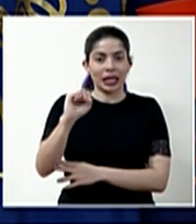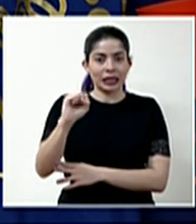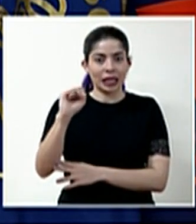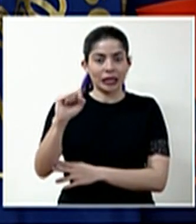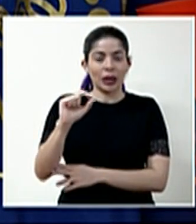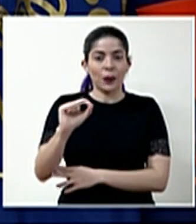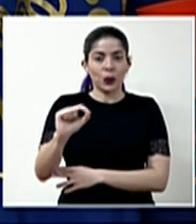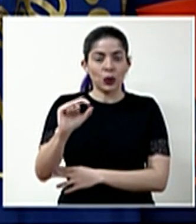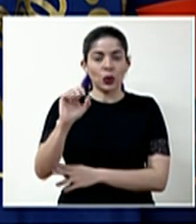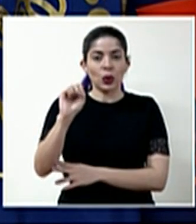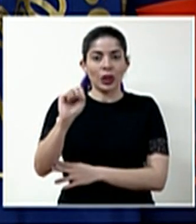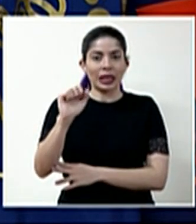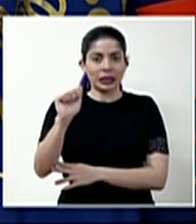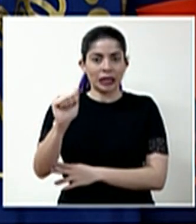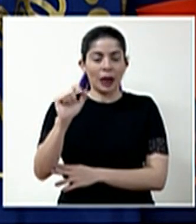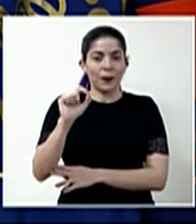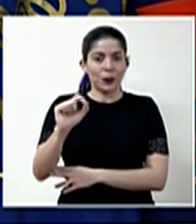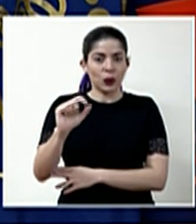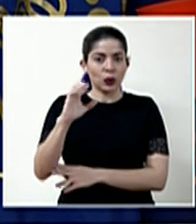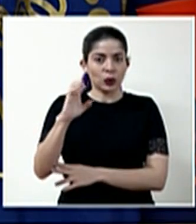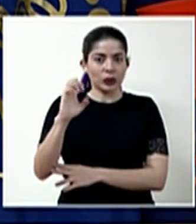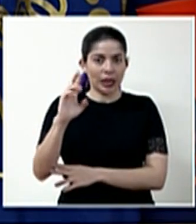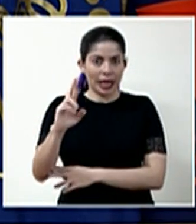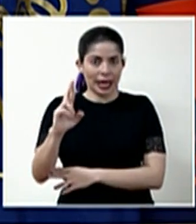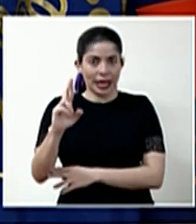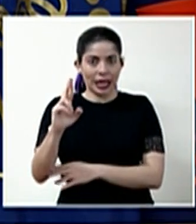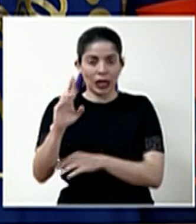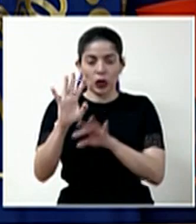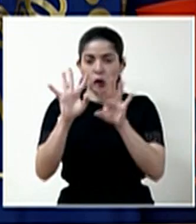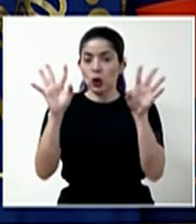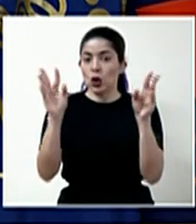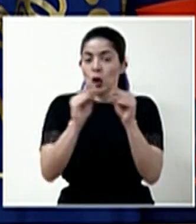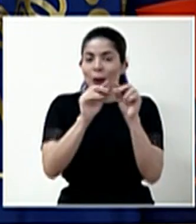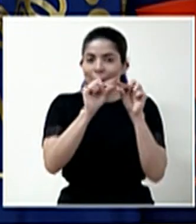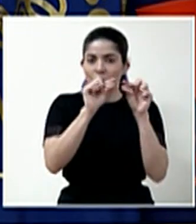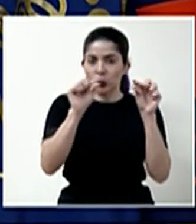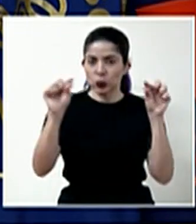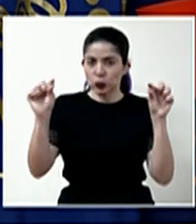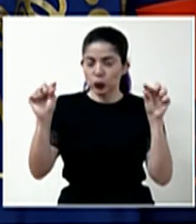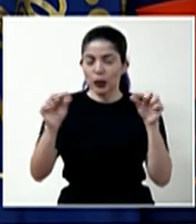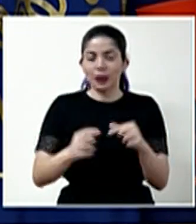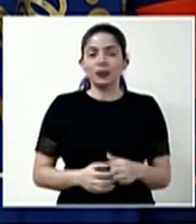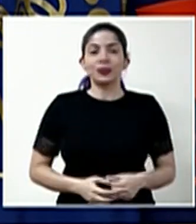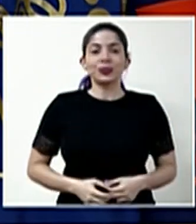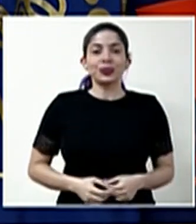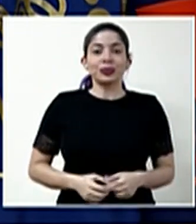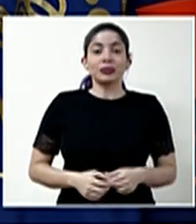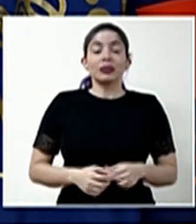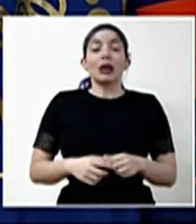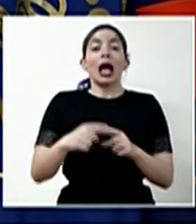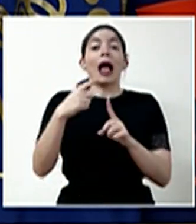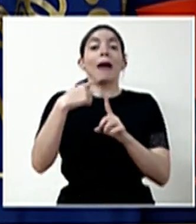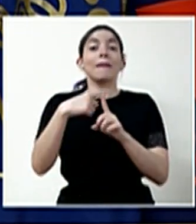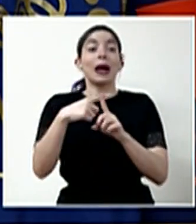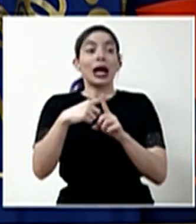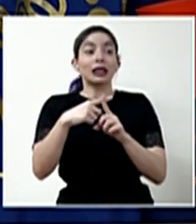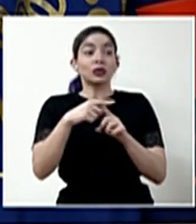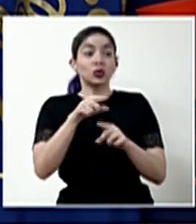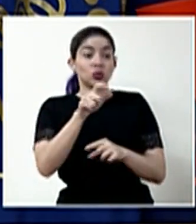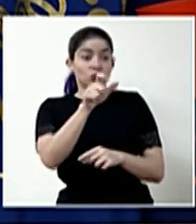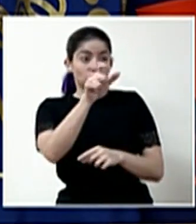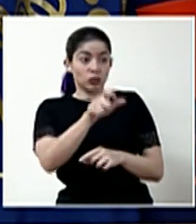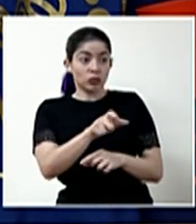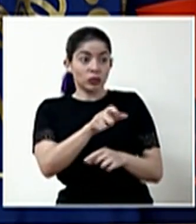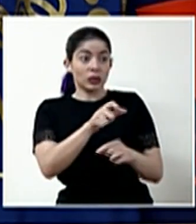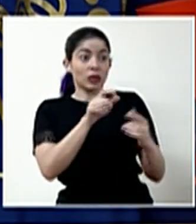.sa.cr Todo en minúscula. Además de la posibilidad de que ustedes